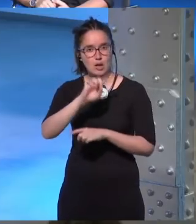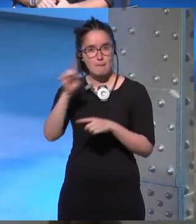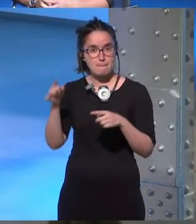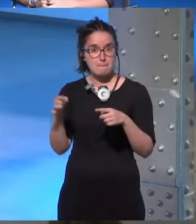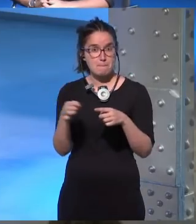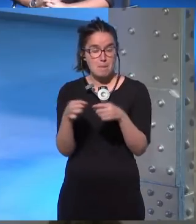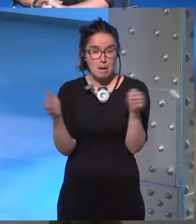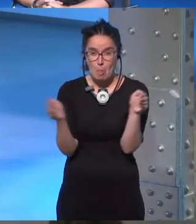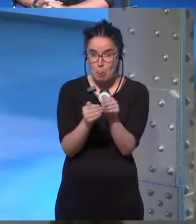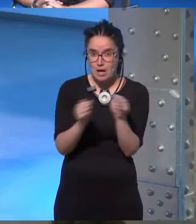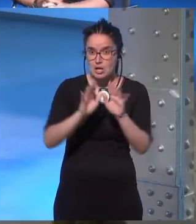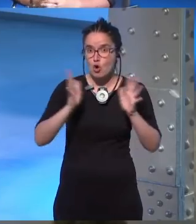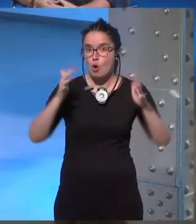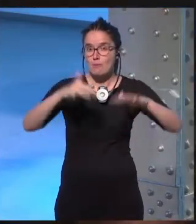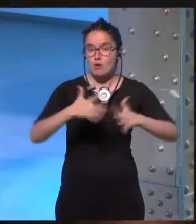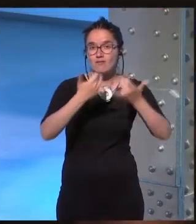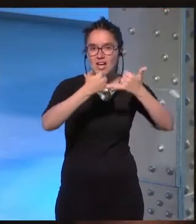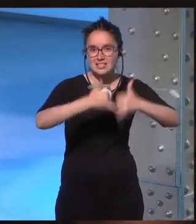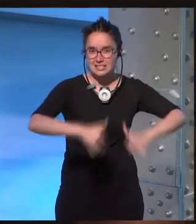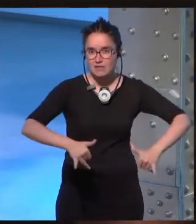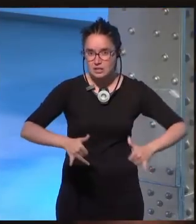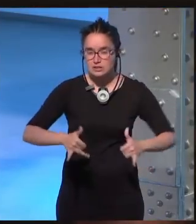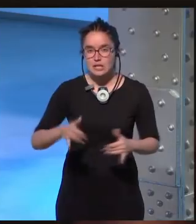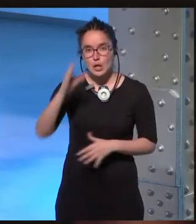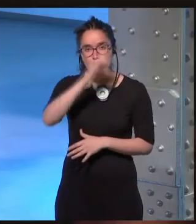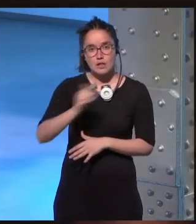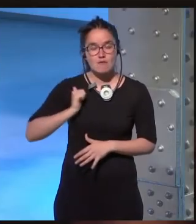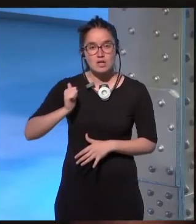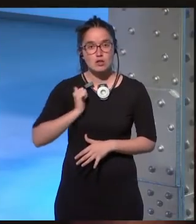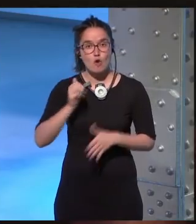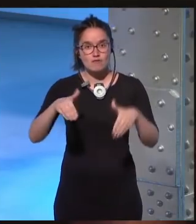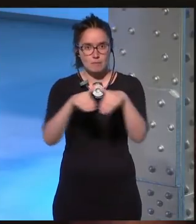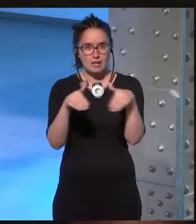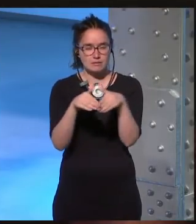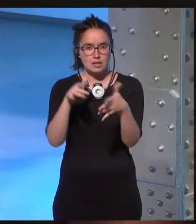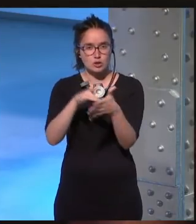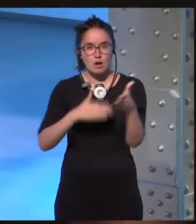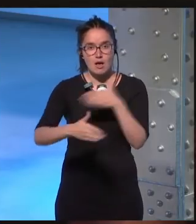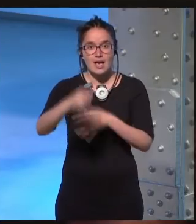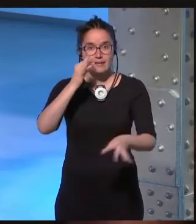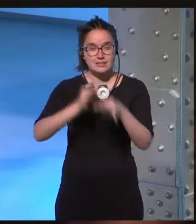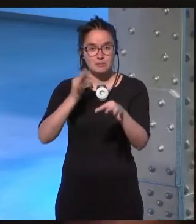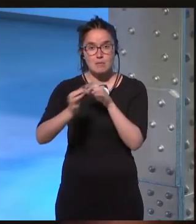pequeña convención pequeño festival de ciencia ficción feminista que va a ocurrir en septiembre en Bilbao en el estado